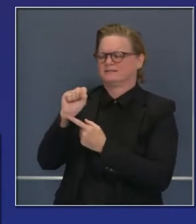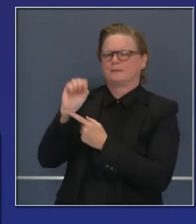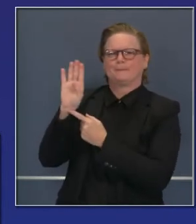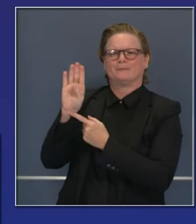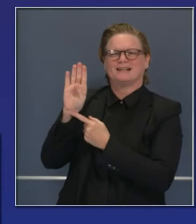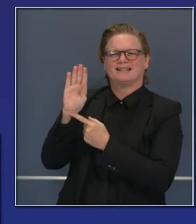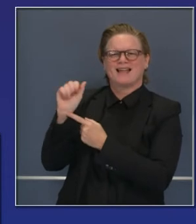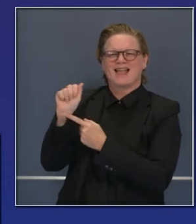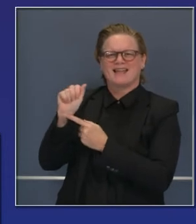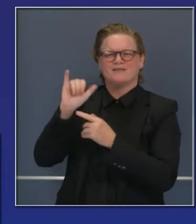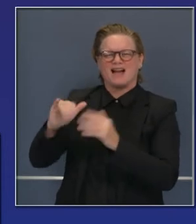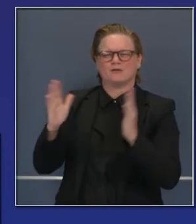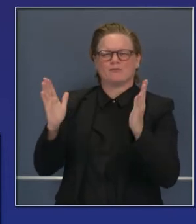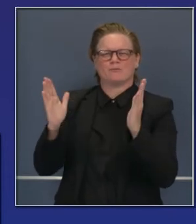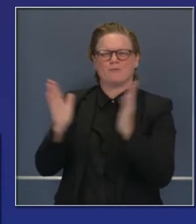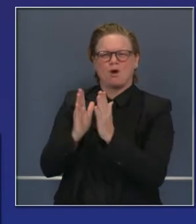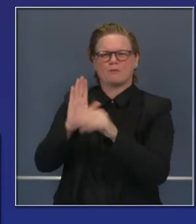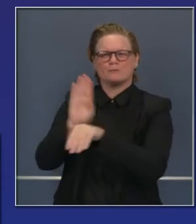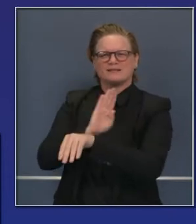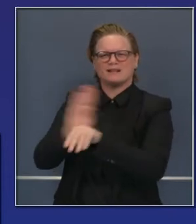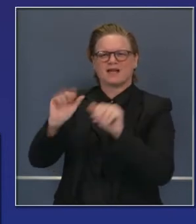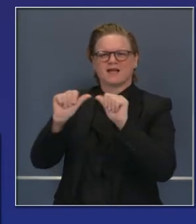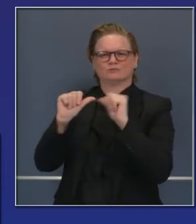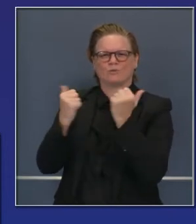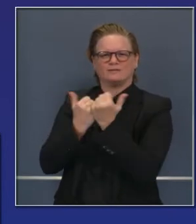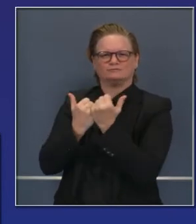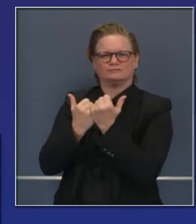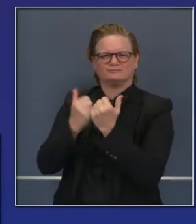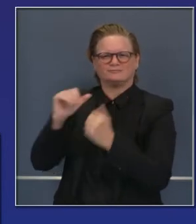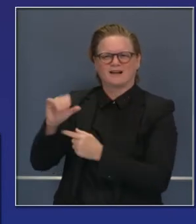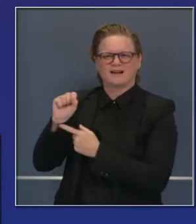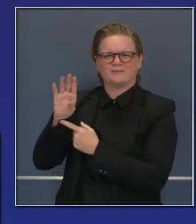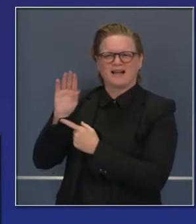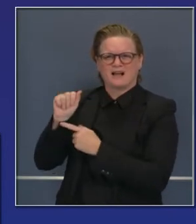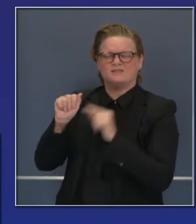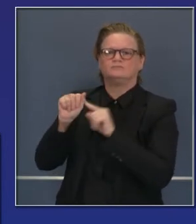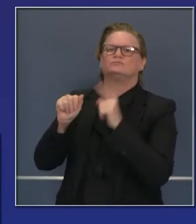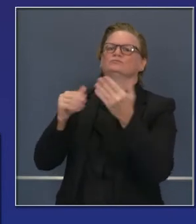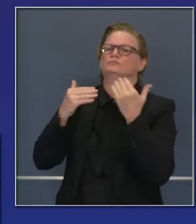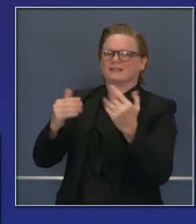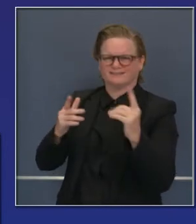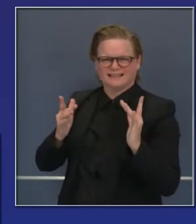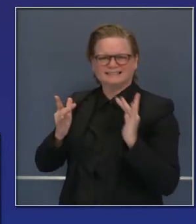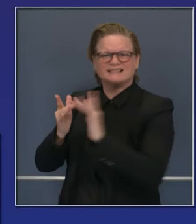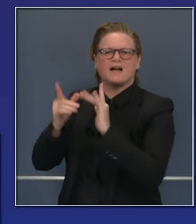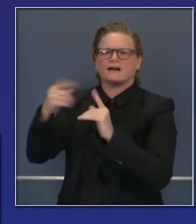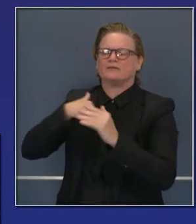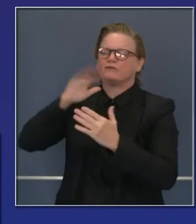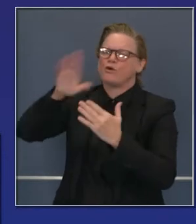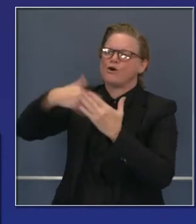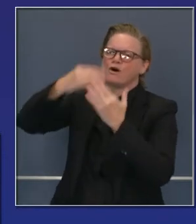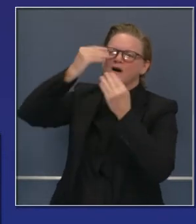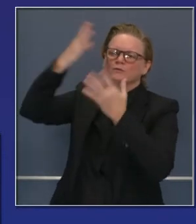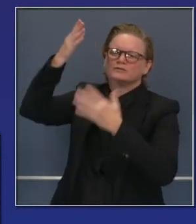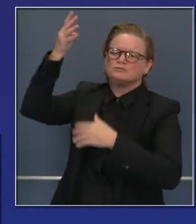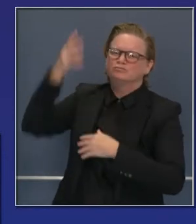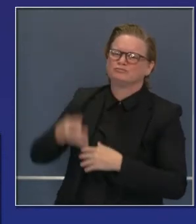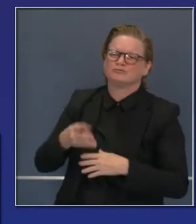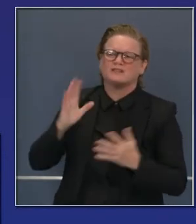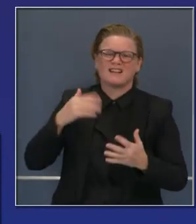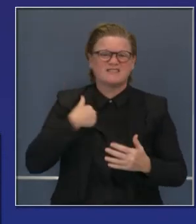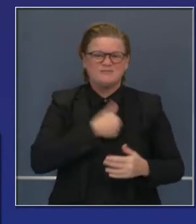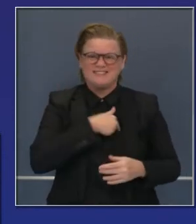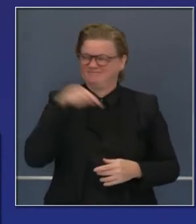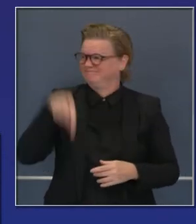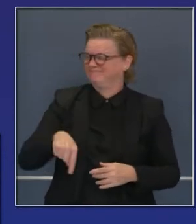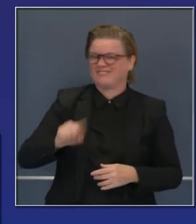administración de pequeños negocios. Fuimos el primer estado en obtener estos préstamos EIDL. California fue el